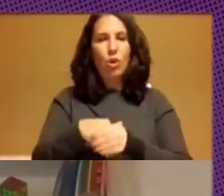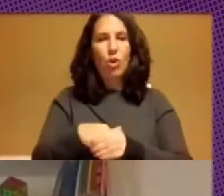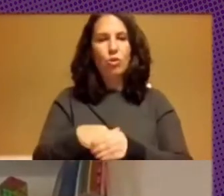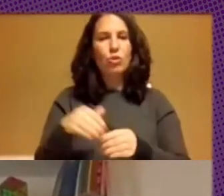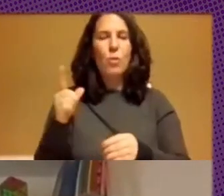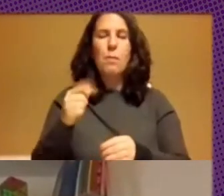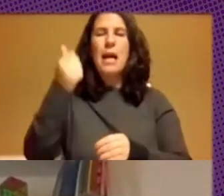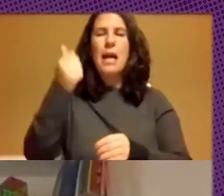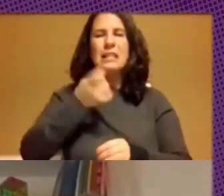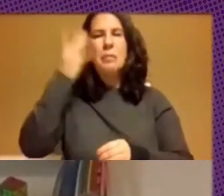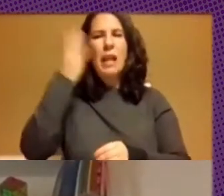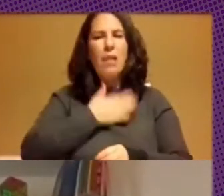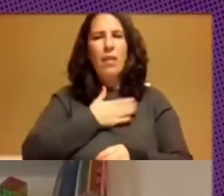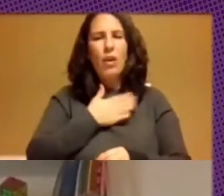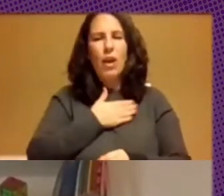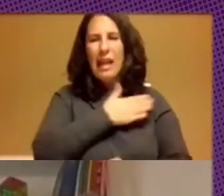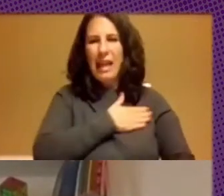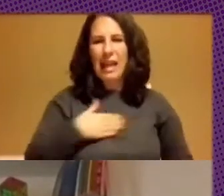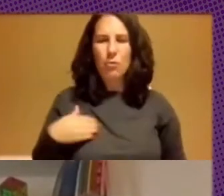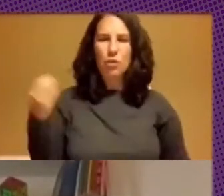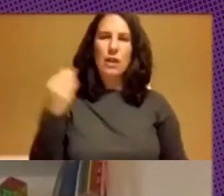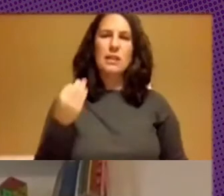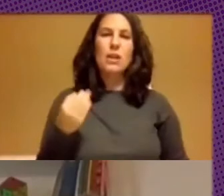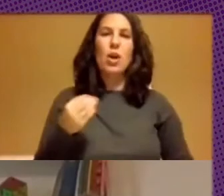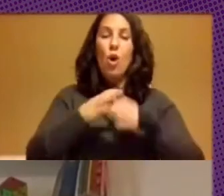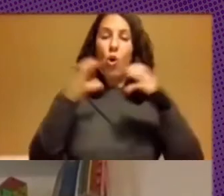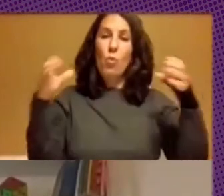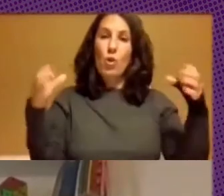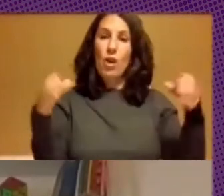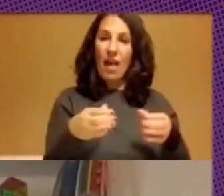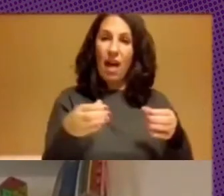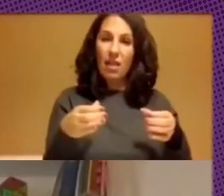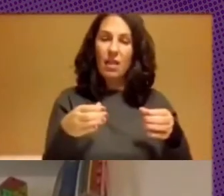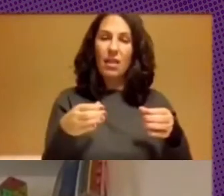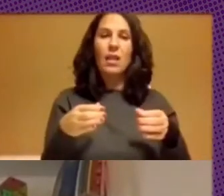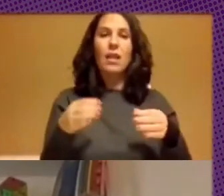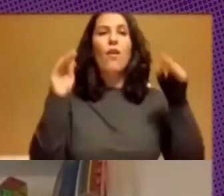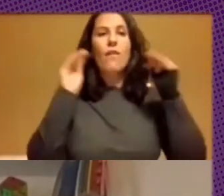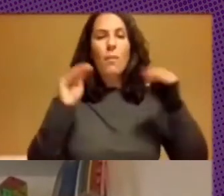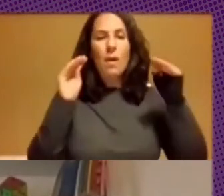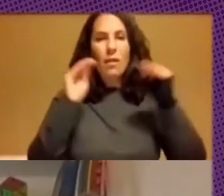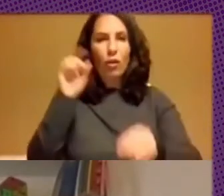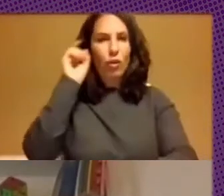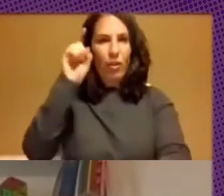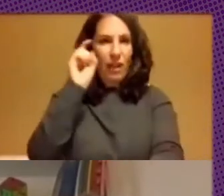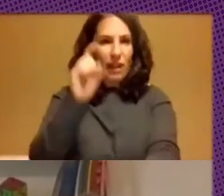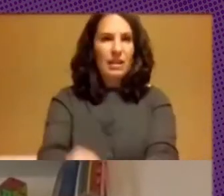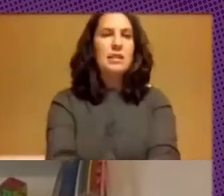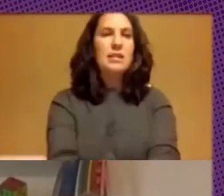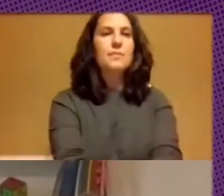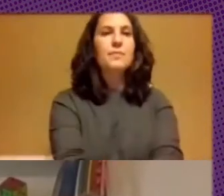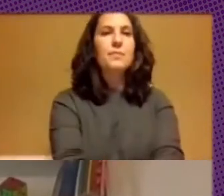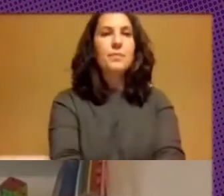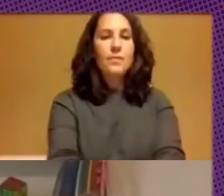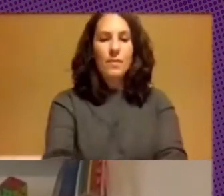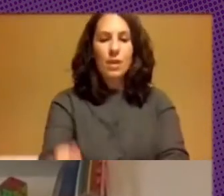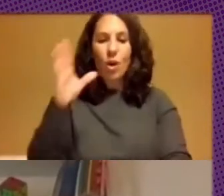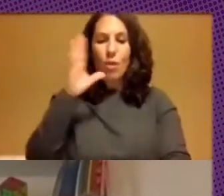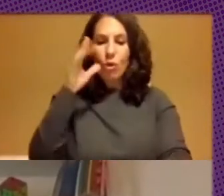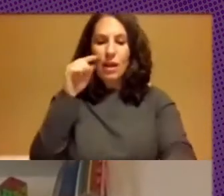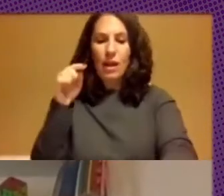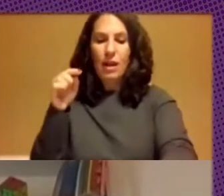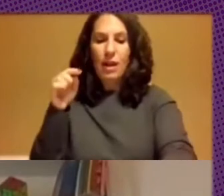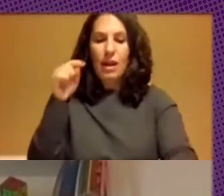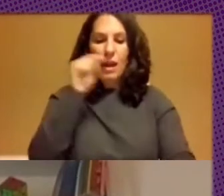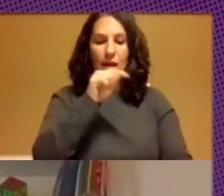inspiración estaba en que esta comunidad de contenidistas formaba a docentes porque son los docentes quienes deben tener buenos espacios para